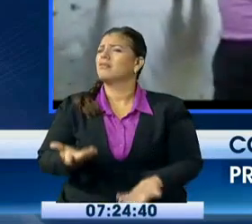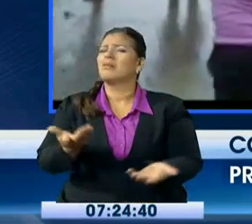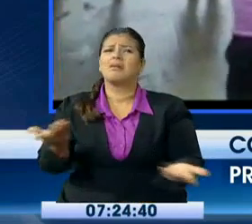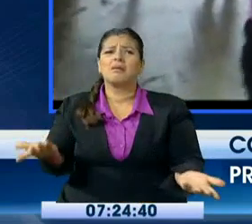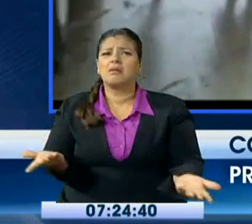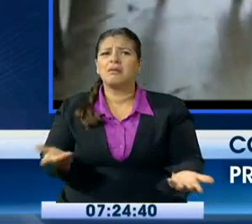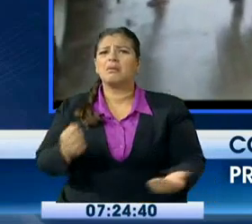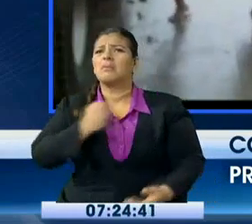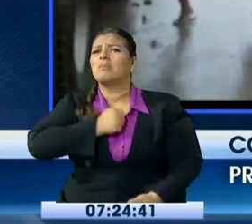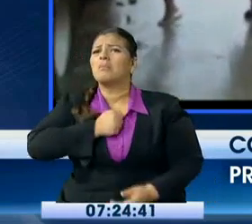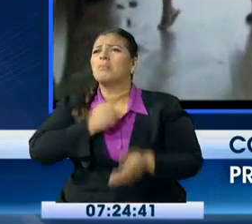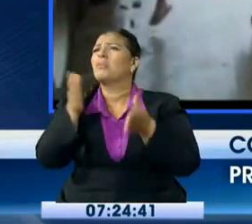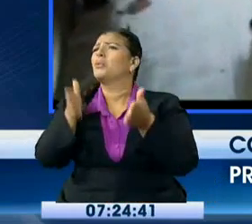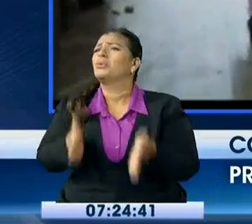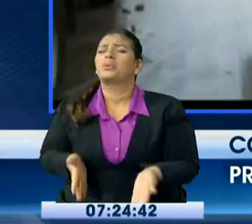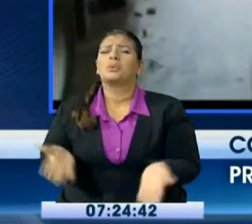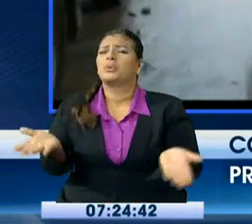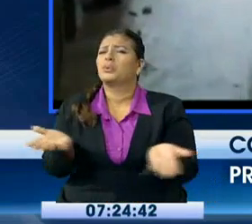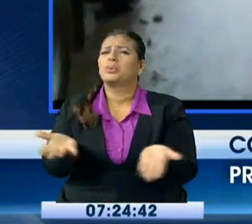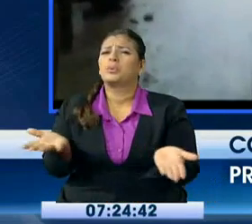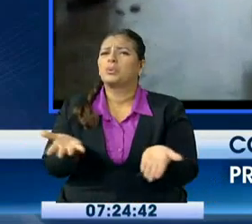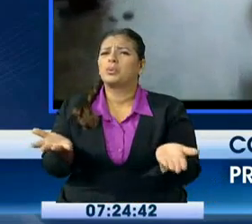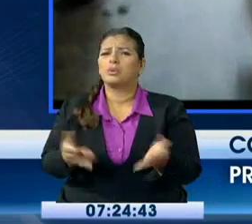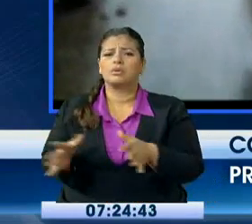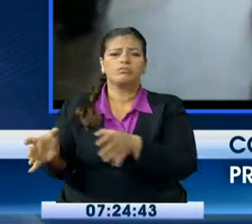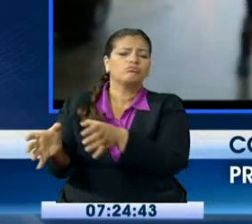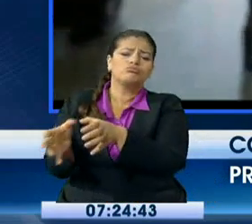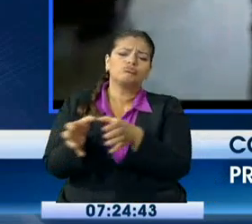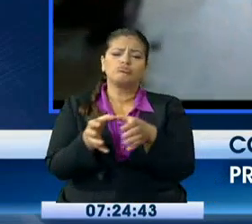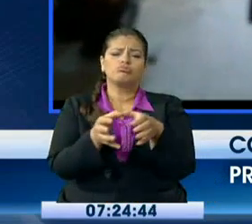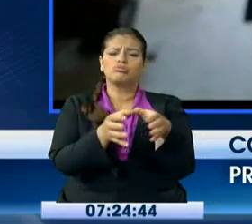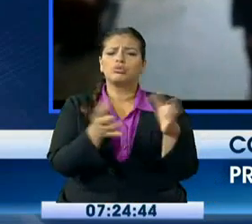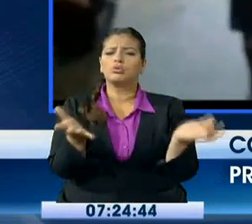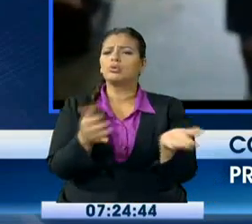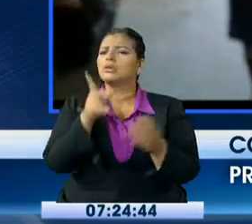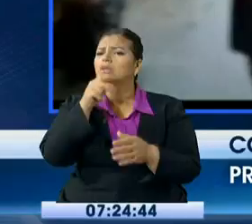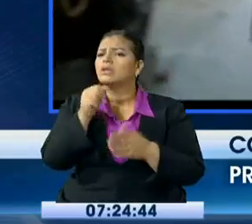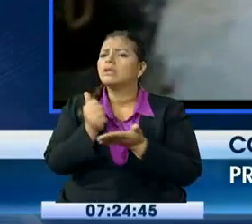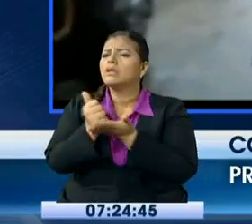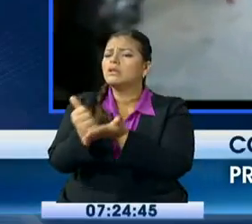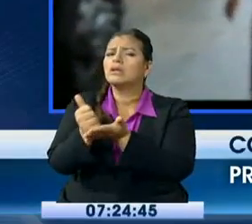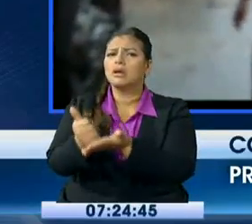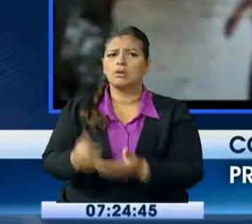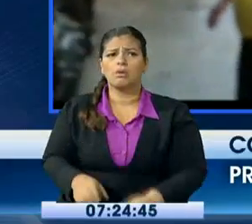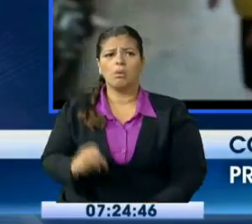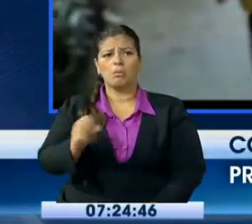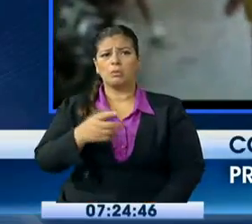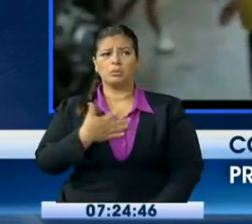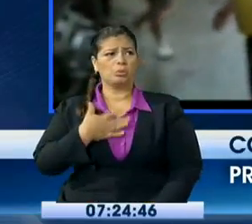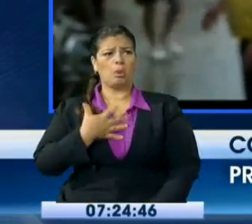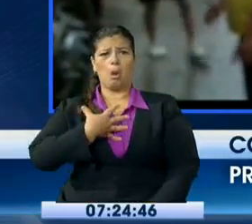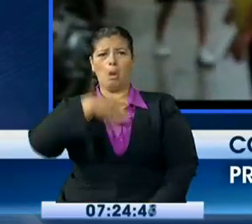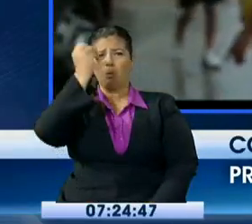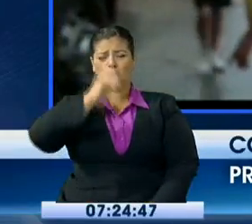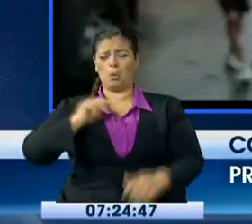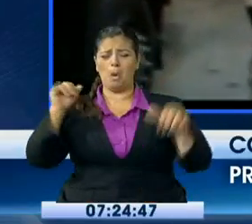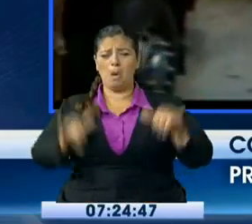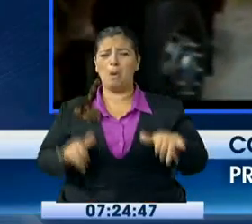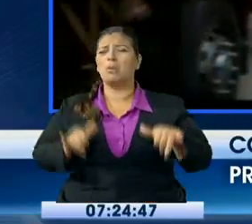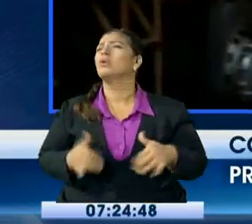de estas casas, los damnificados? ¿A dónde han sido llevados? ¿Están prestando la colaboración o se resisten a dejar esa zona de desastre?